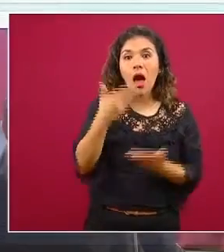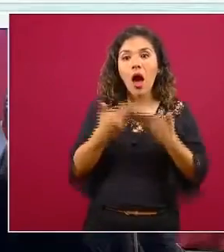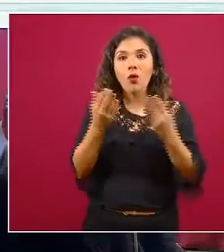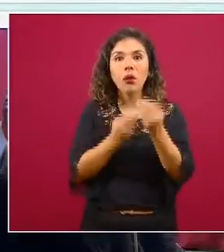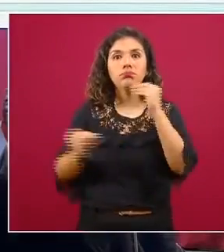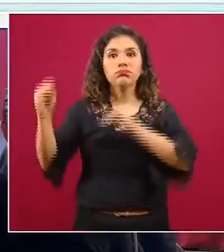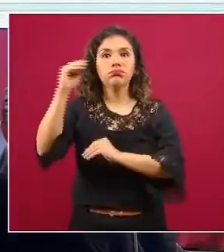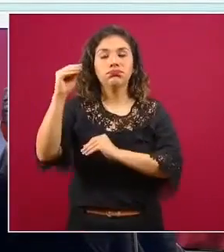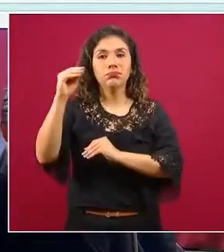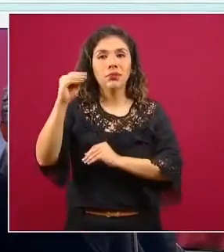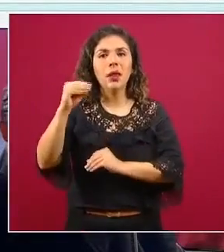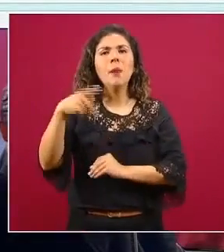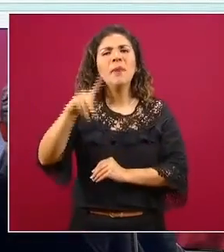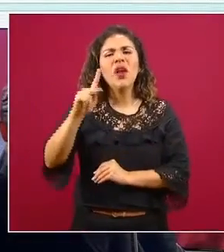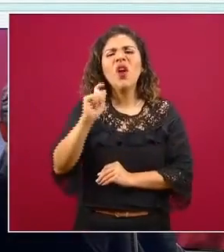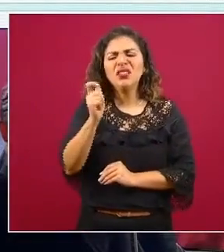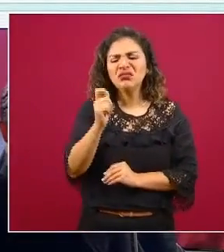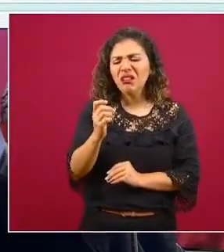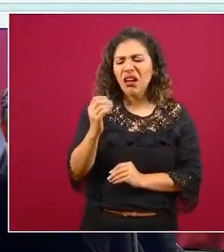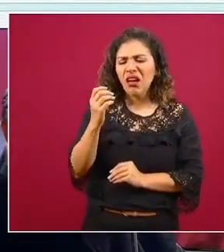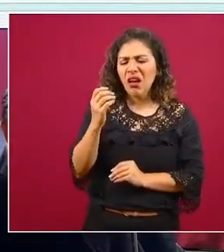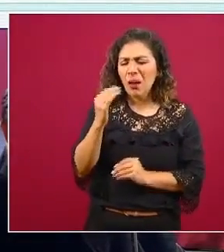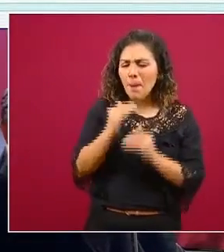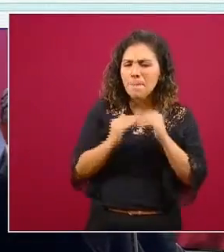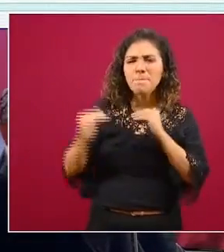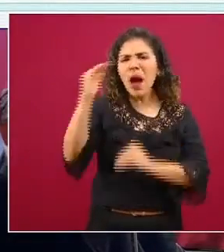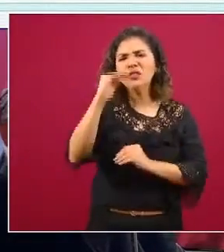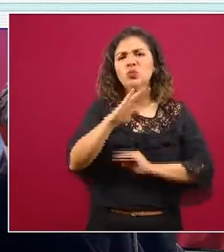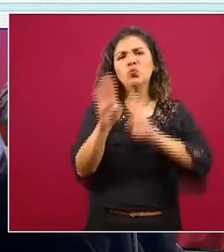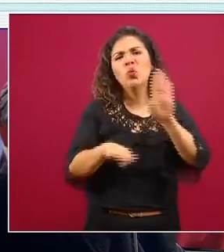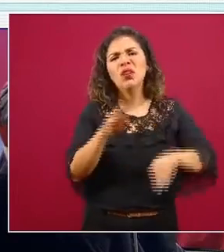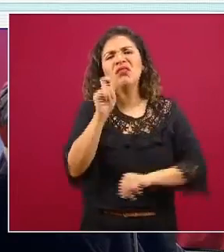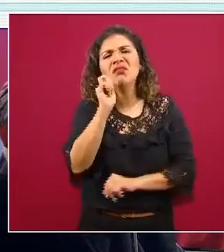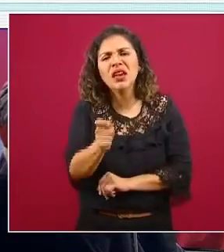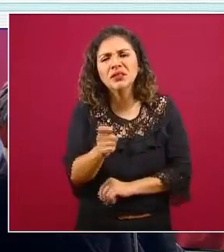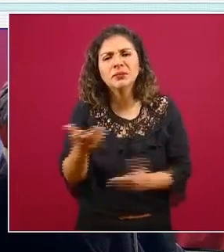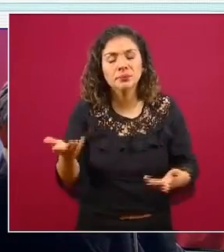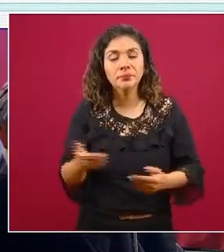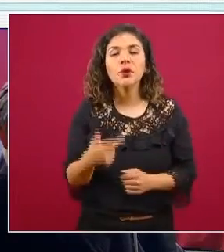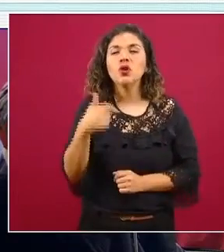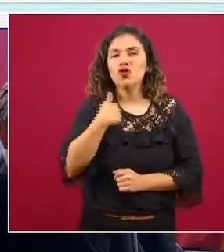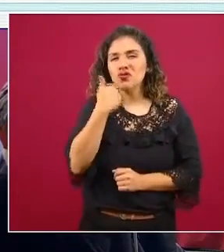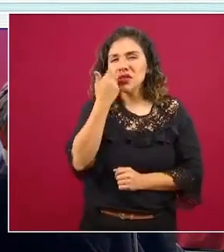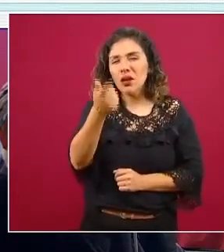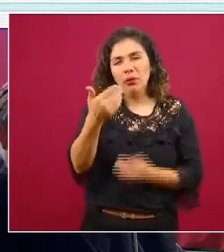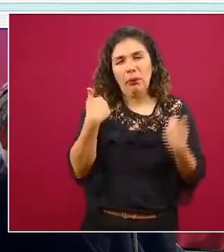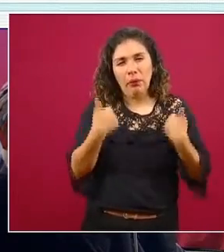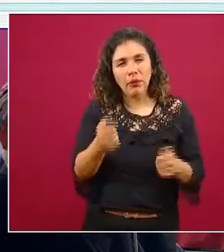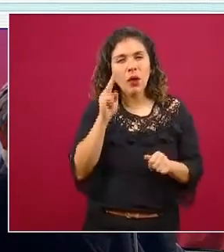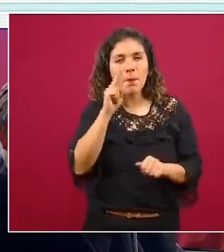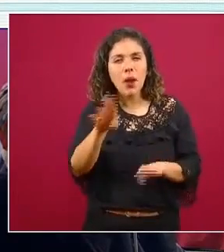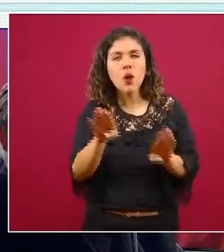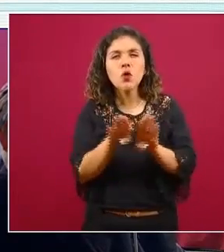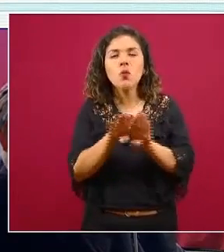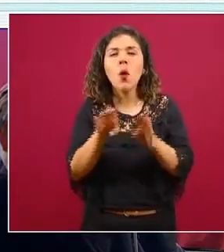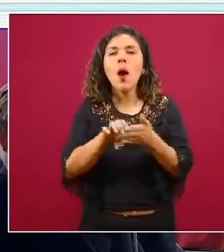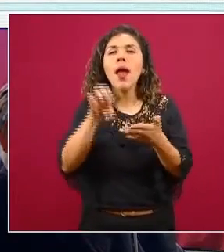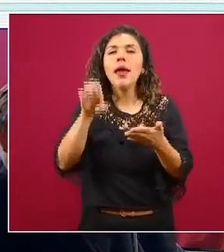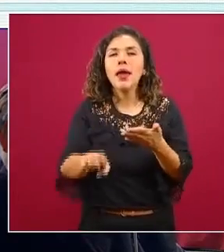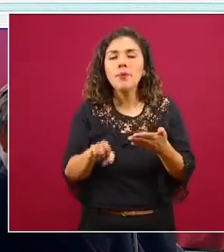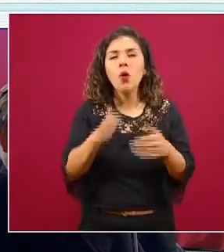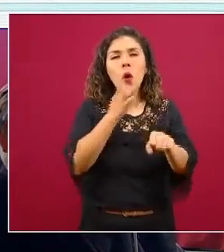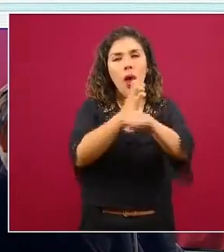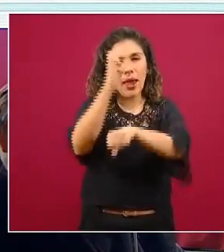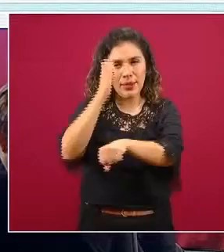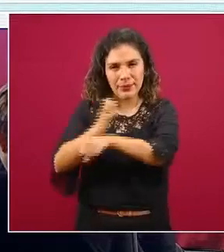mortalidad pero ¿qué es el exceso de mortalidad? vamos a la siguiente un poco nada más lo que quiero que señalen bueno vamos a ver nada más un ejemplo de estados